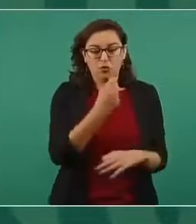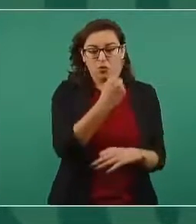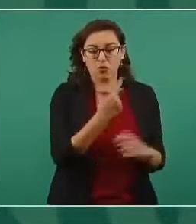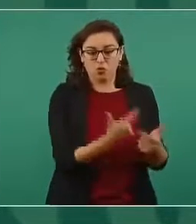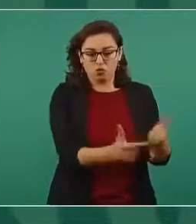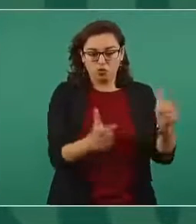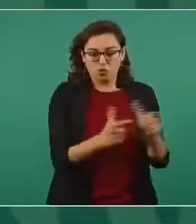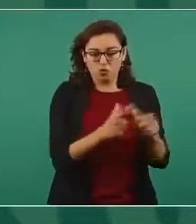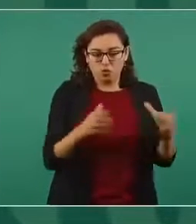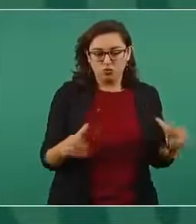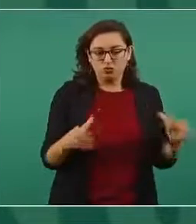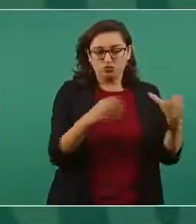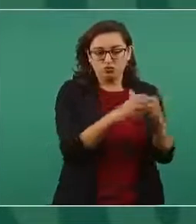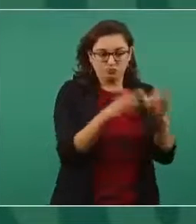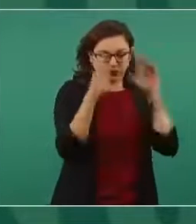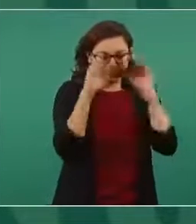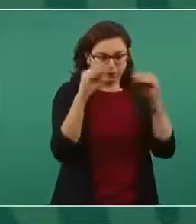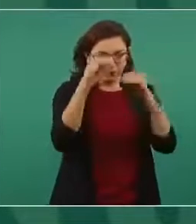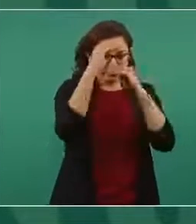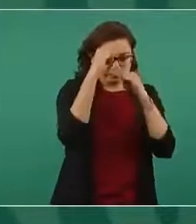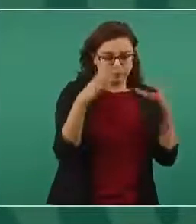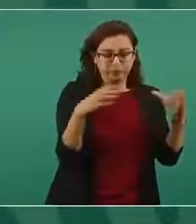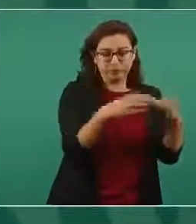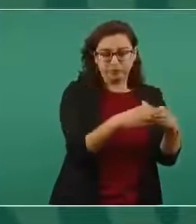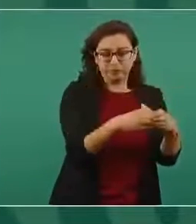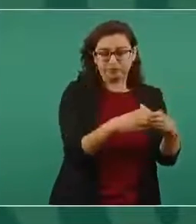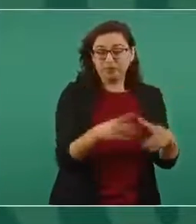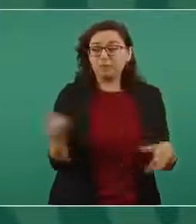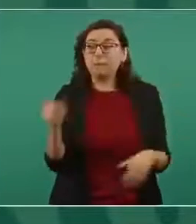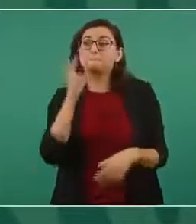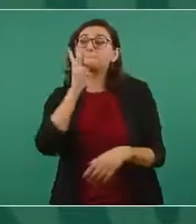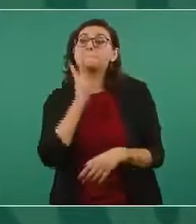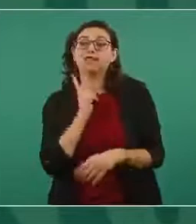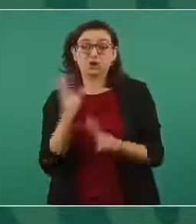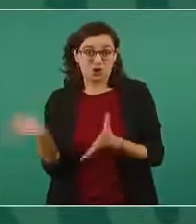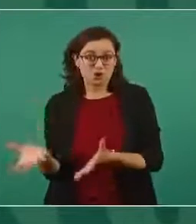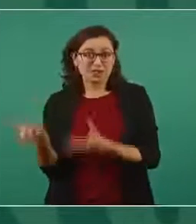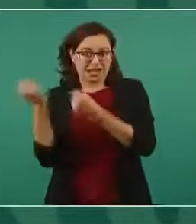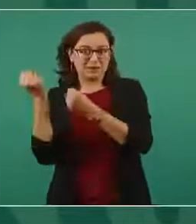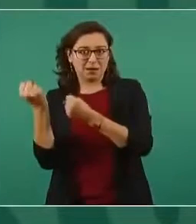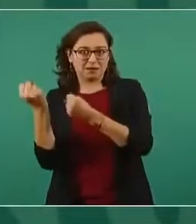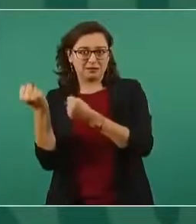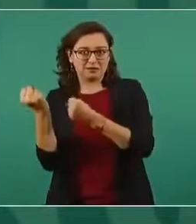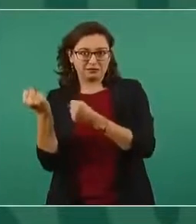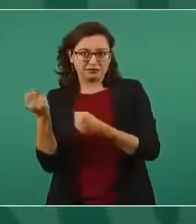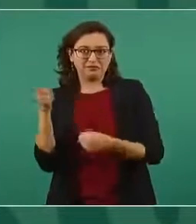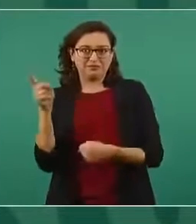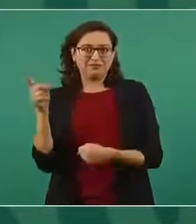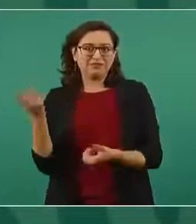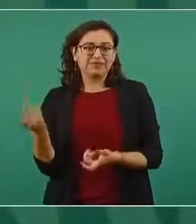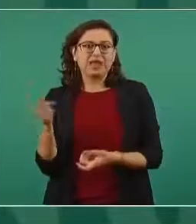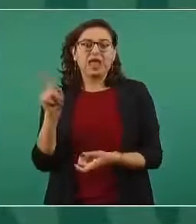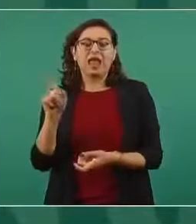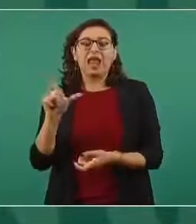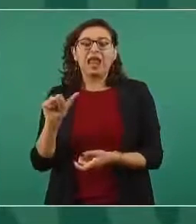para oponerse a la política popular y patriótica del general Cárdenas.